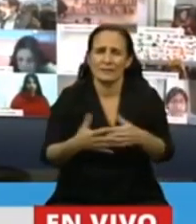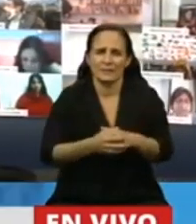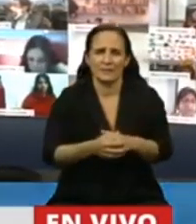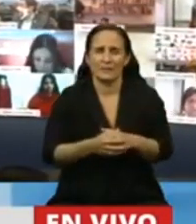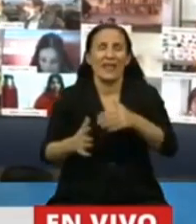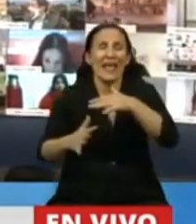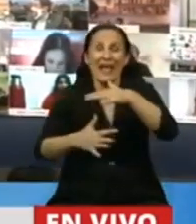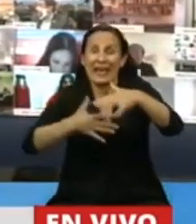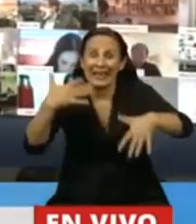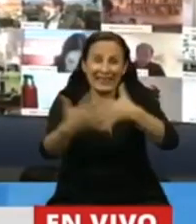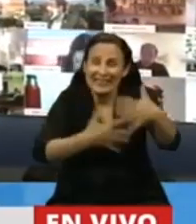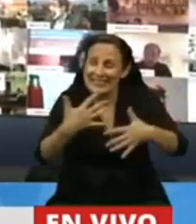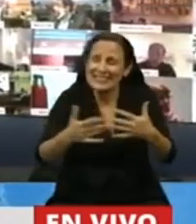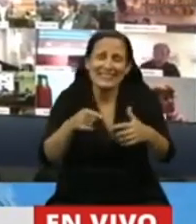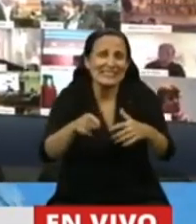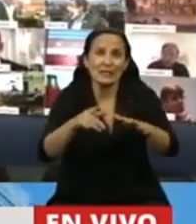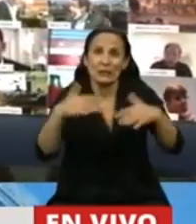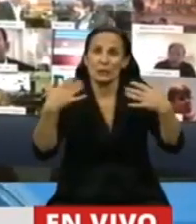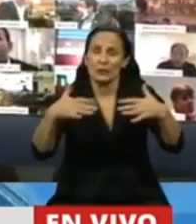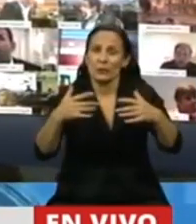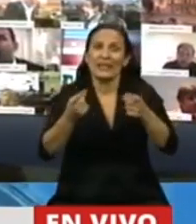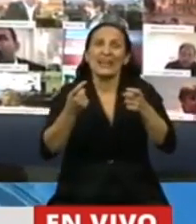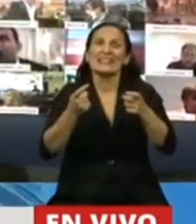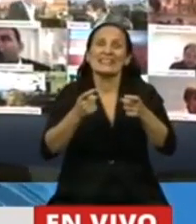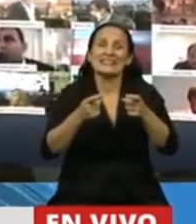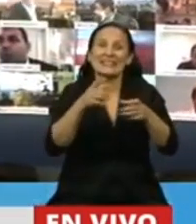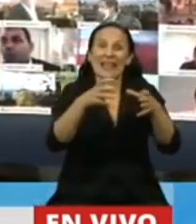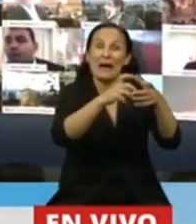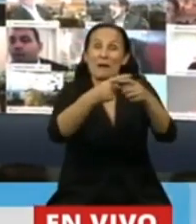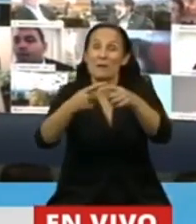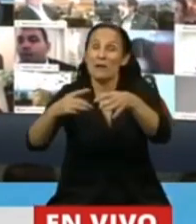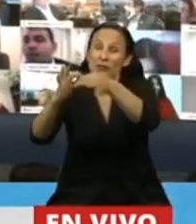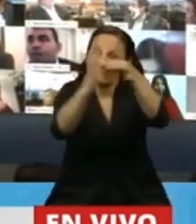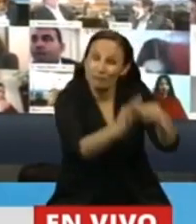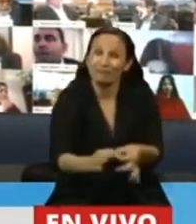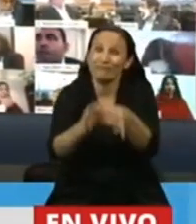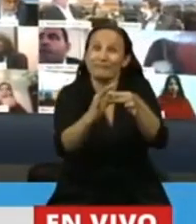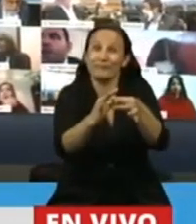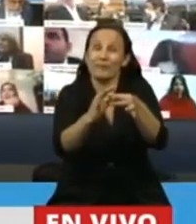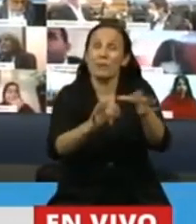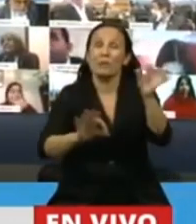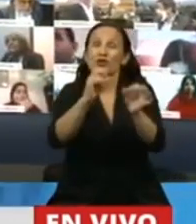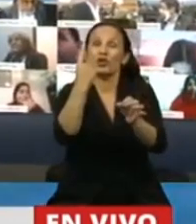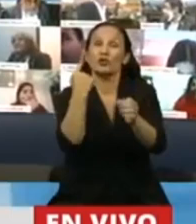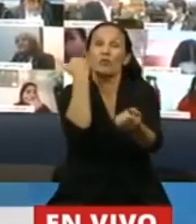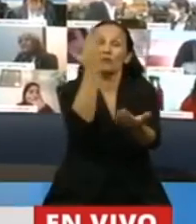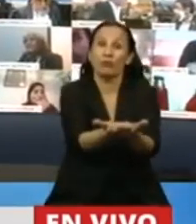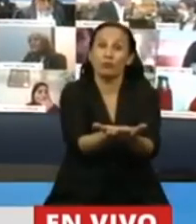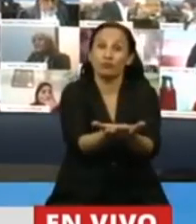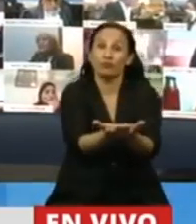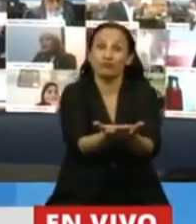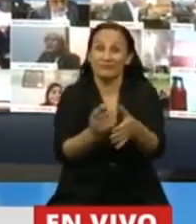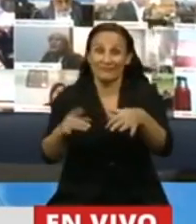de la crisis. Existe unidad nacional para un proyecto nacional. Y esa unidad para ese proyecto